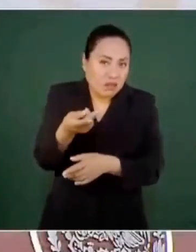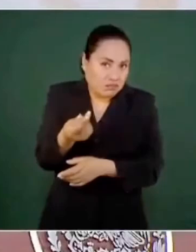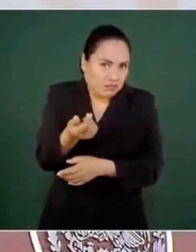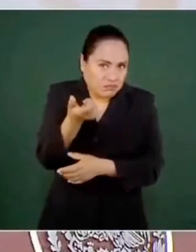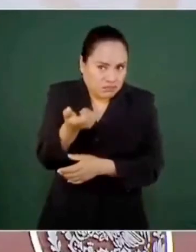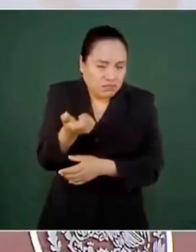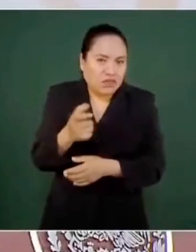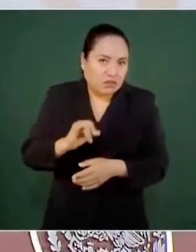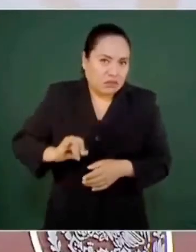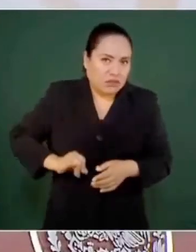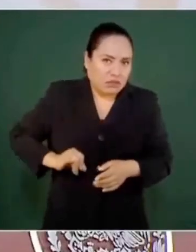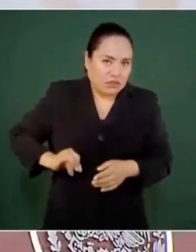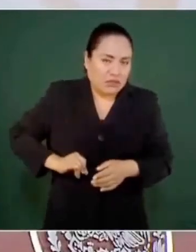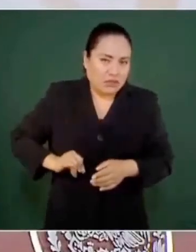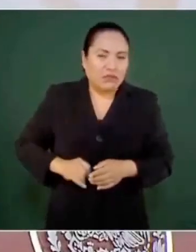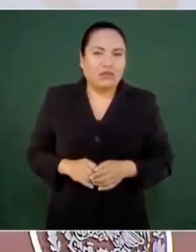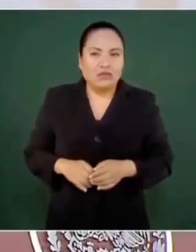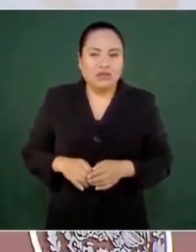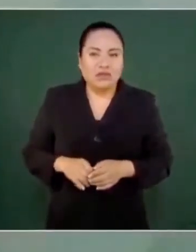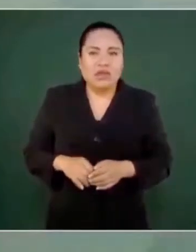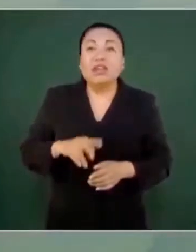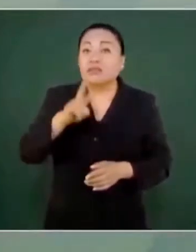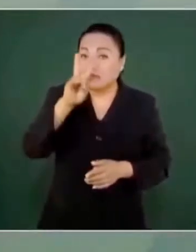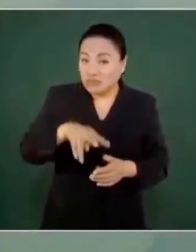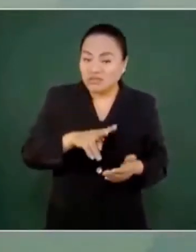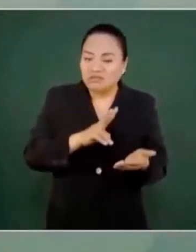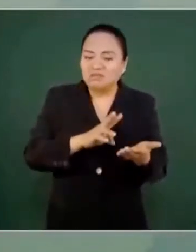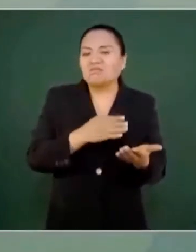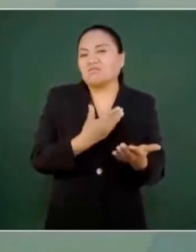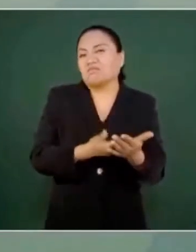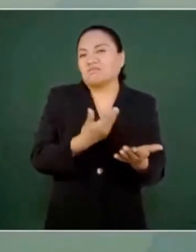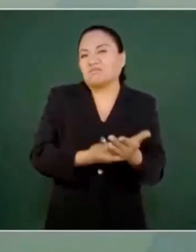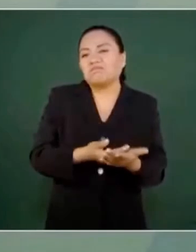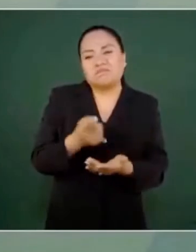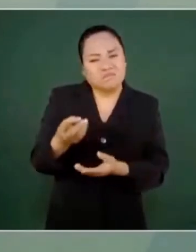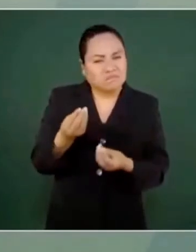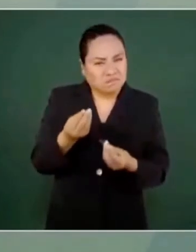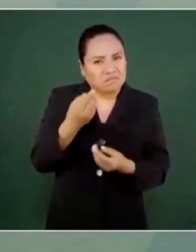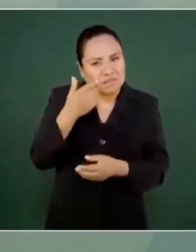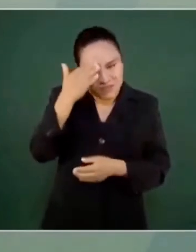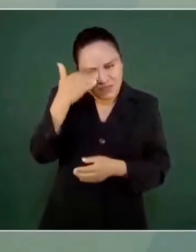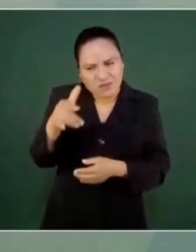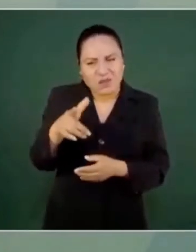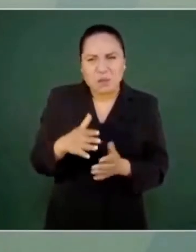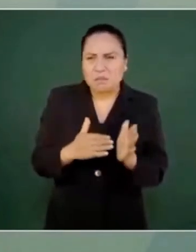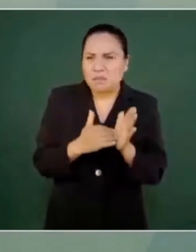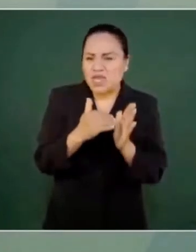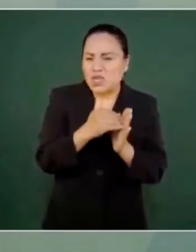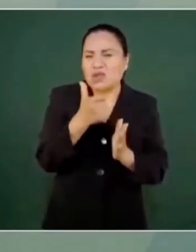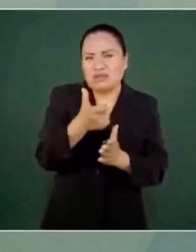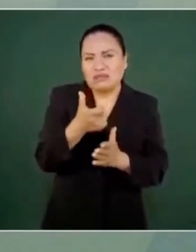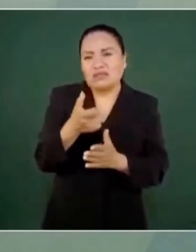Está demostrado que se están gastando millones de pesos en las guerras sucias. Entonces,